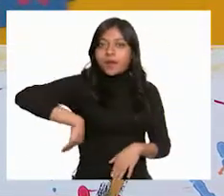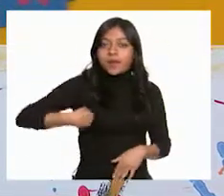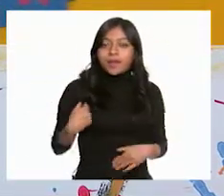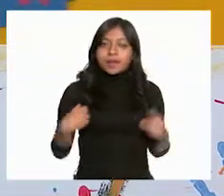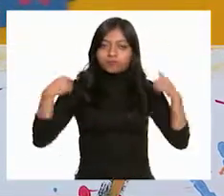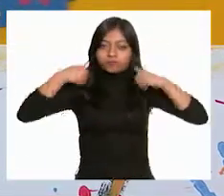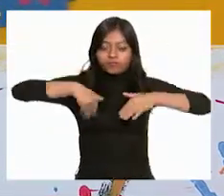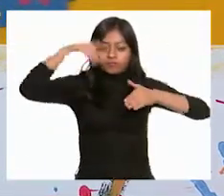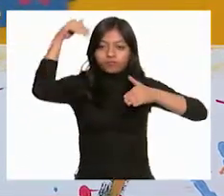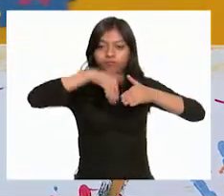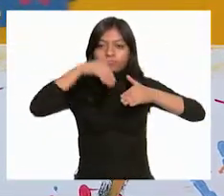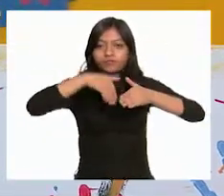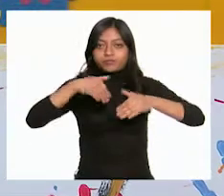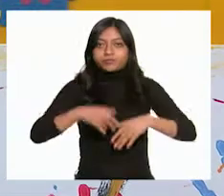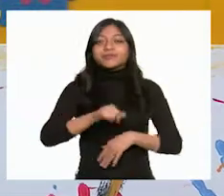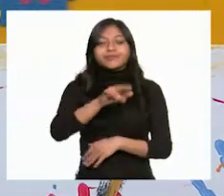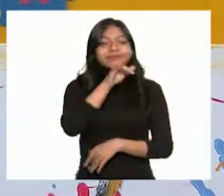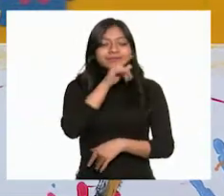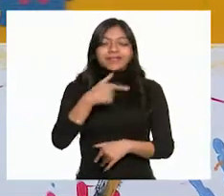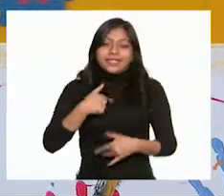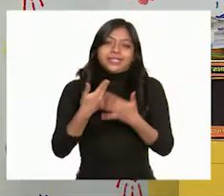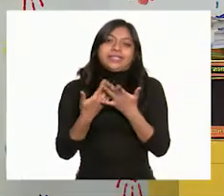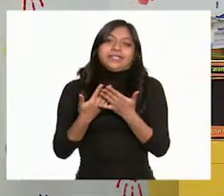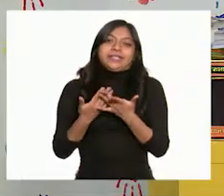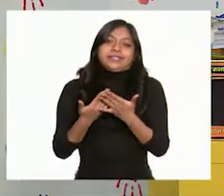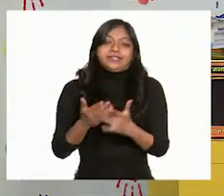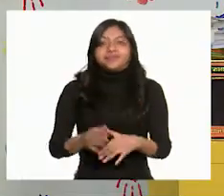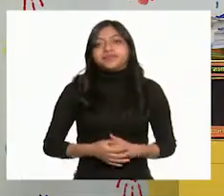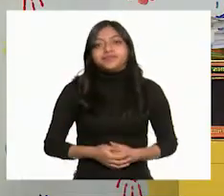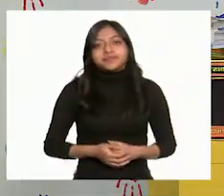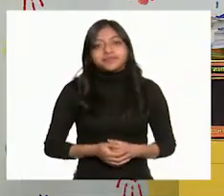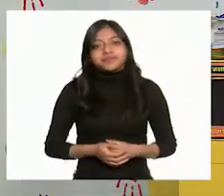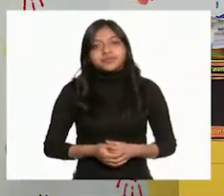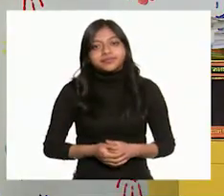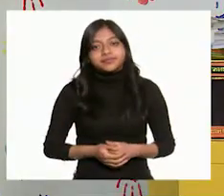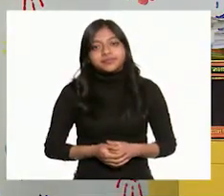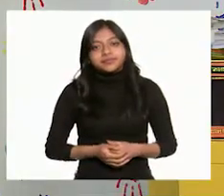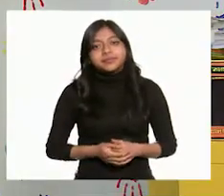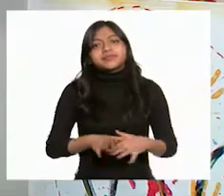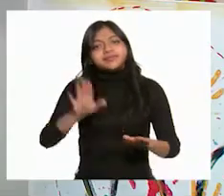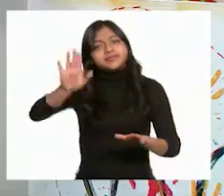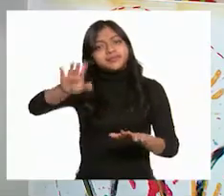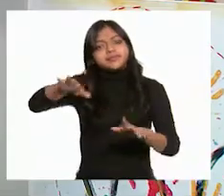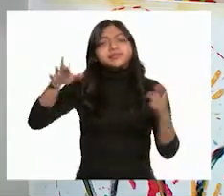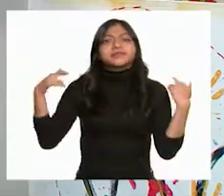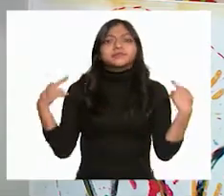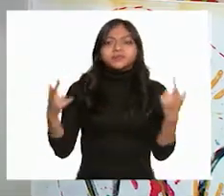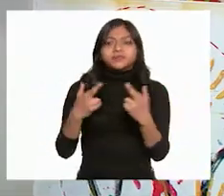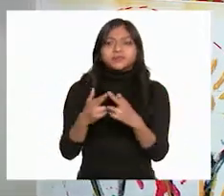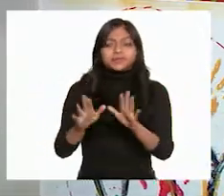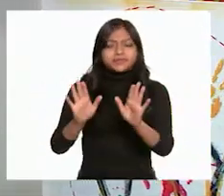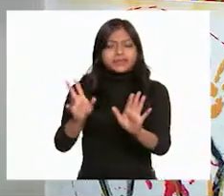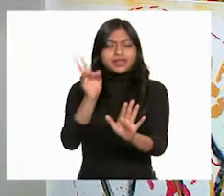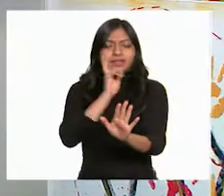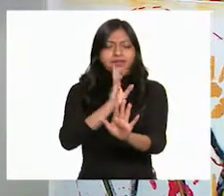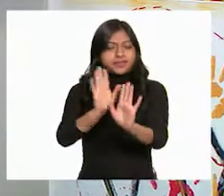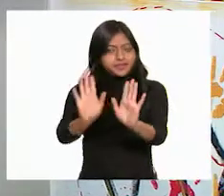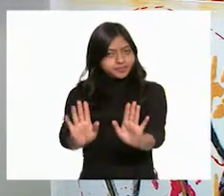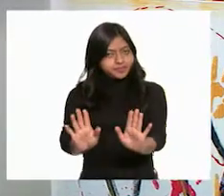mochila. Sí, Panchito, no te preocupes. Aquí nosotras te vamos a estar esperando. ¡Sí! Oiga, maestra, pero, a ver,